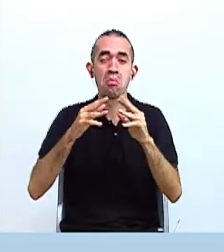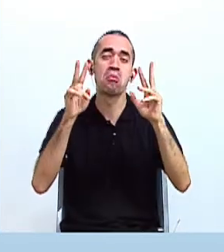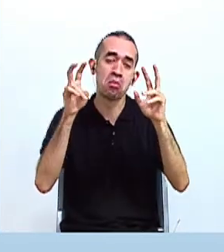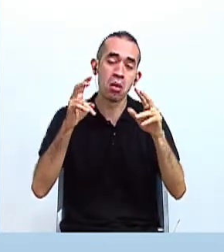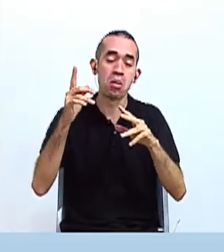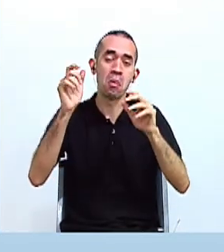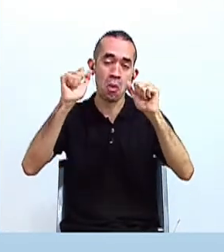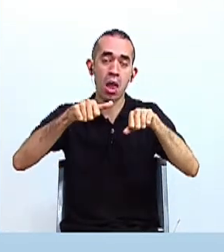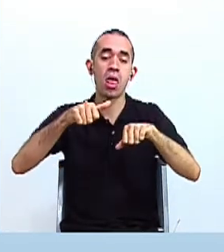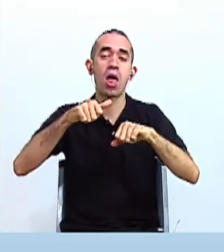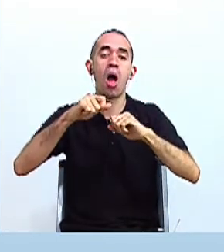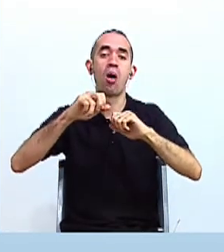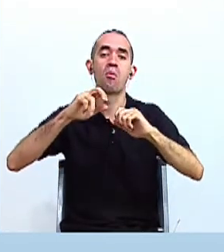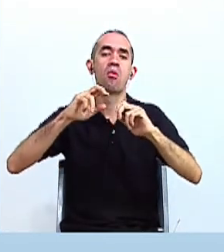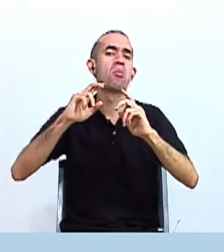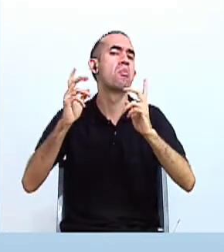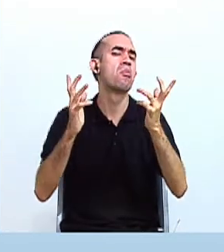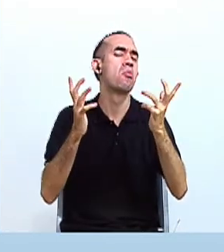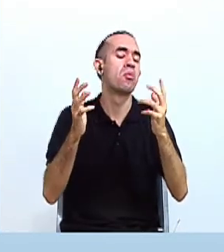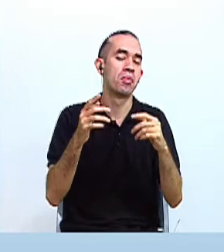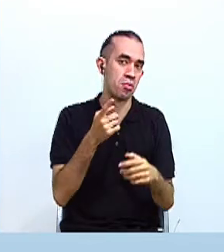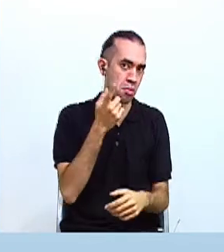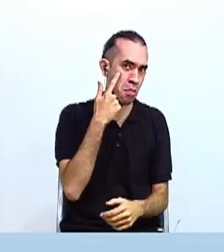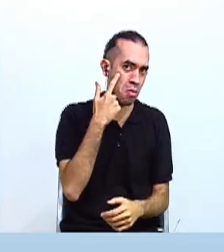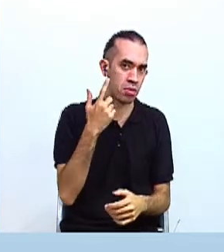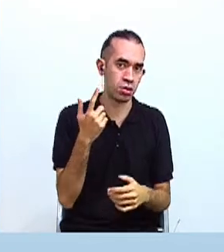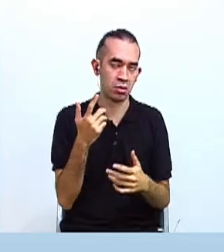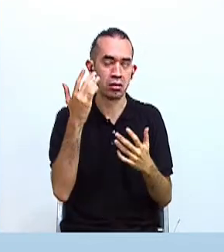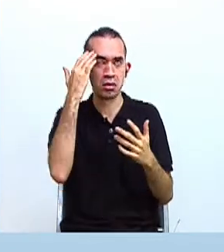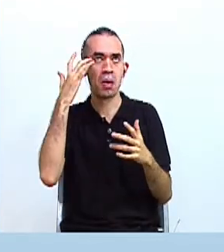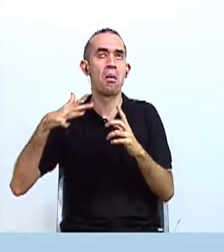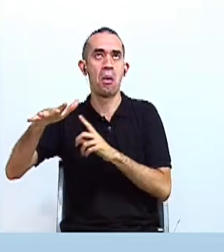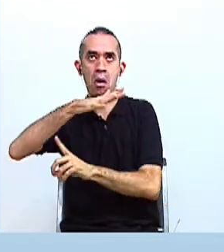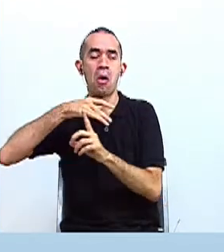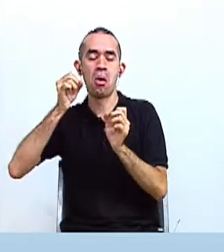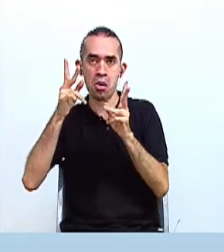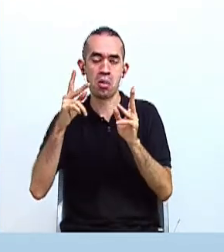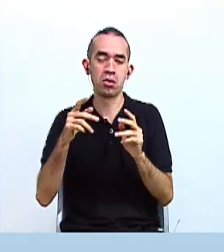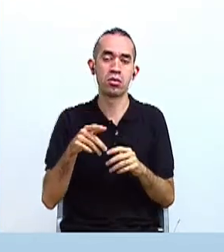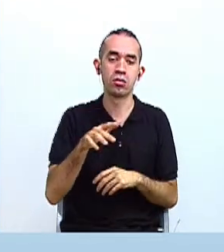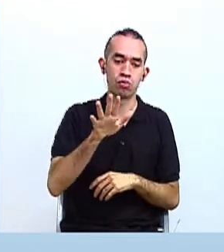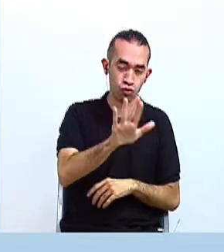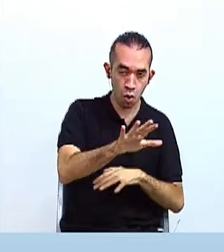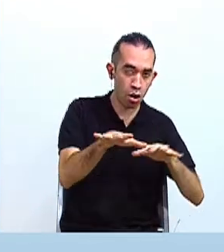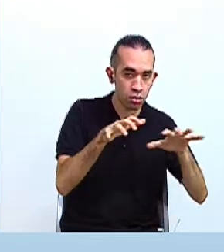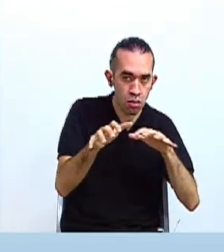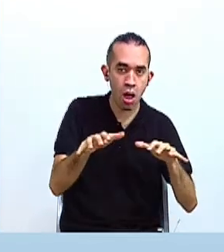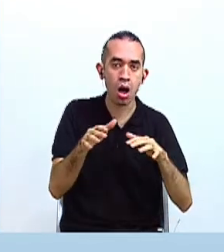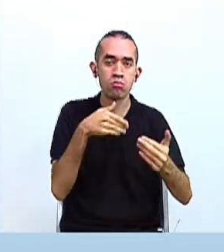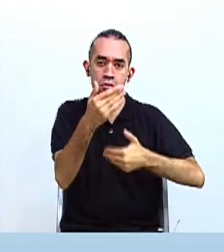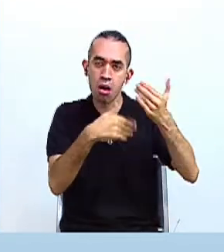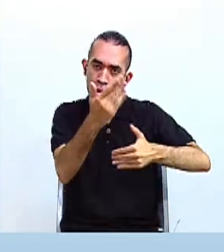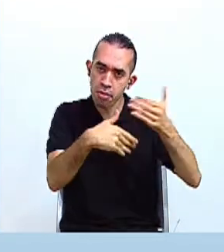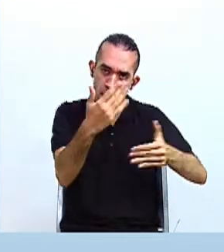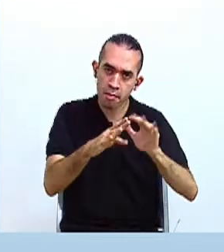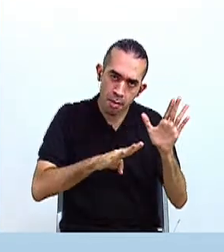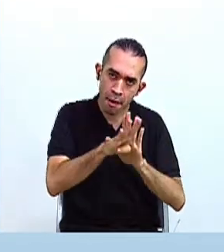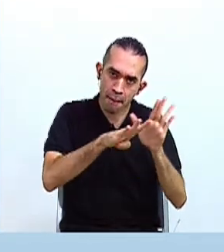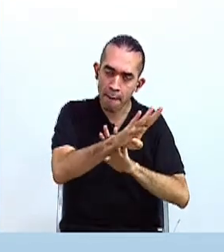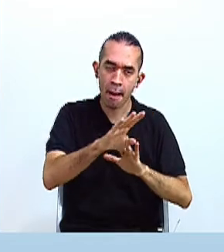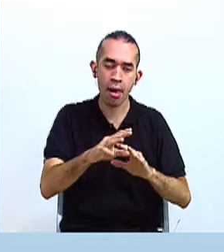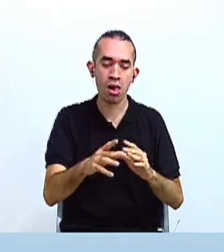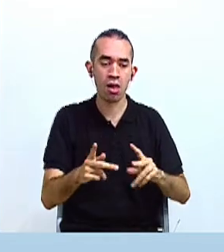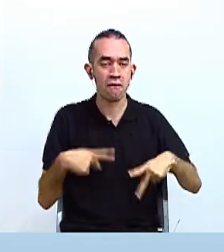a esta pregunta. ¿Qué actividades desarrollaron ellos para poder sobrevivir, para mantenerse ellos y sus